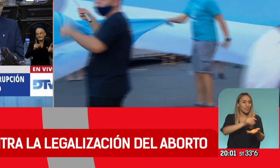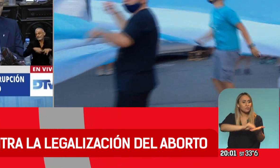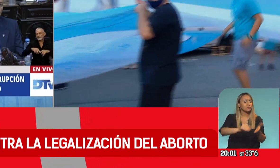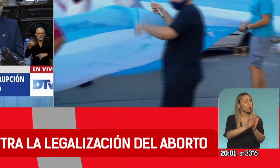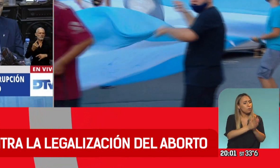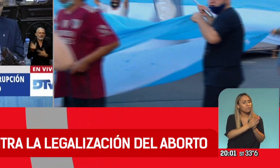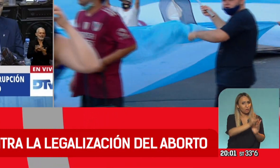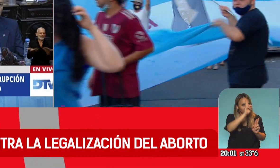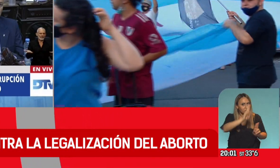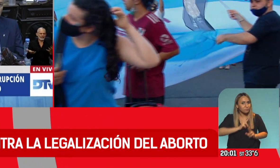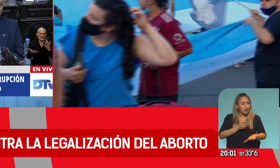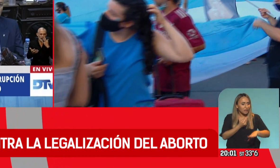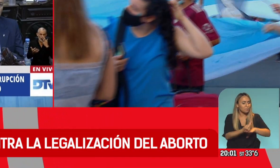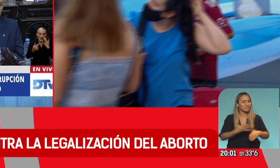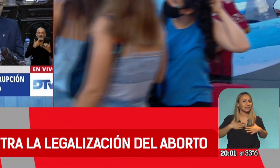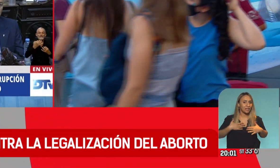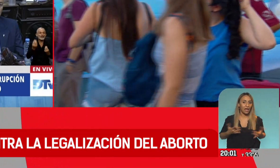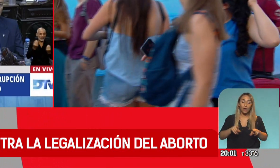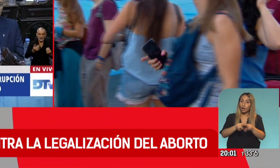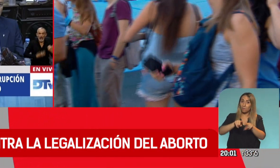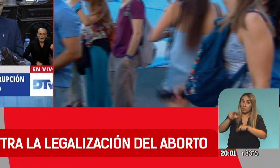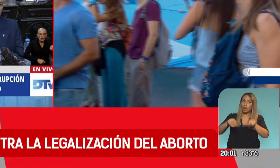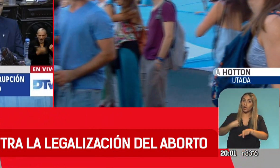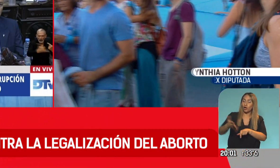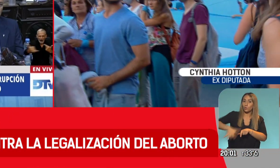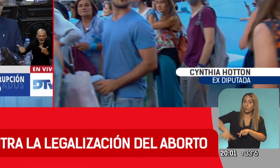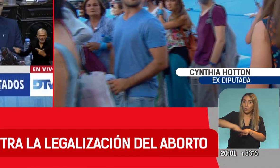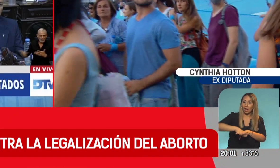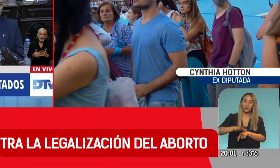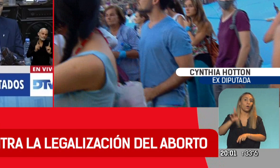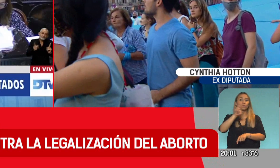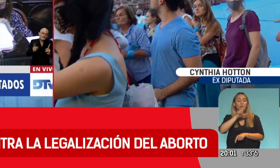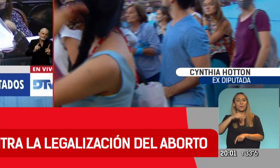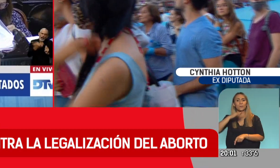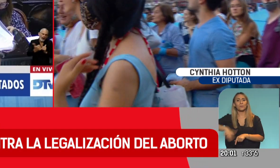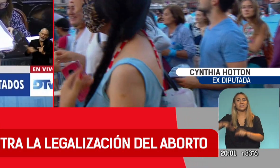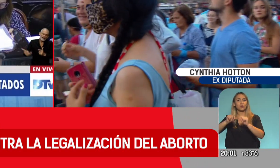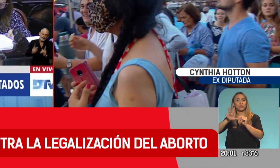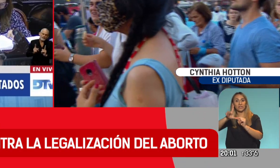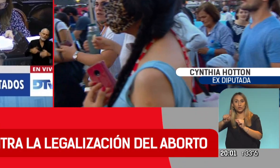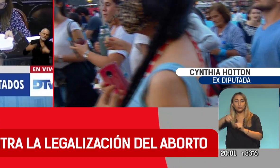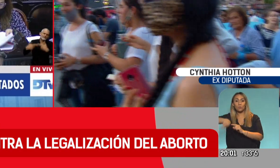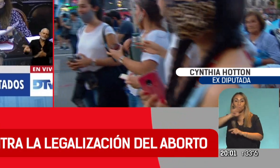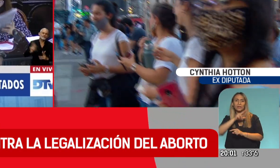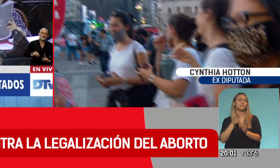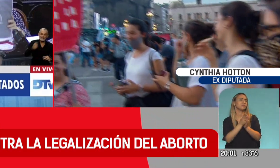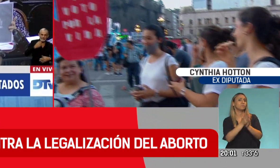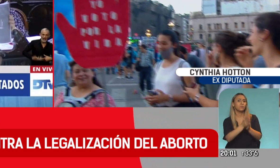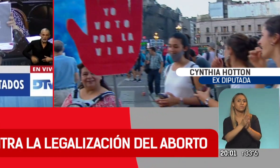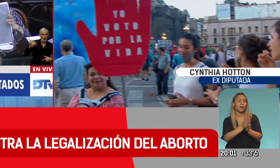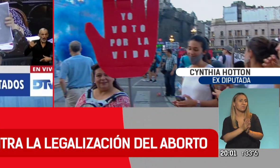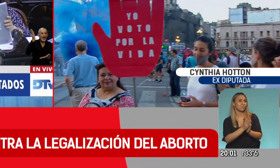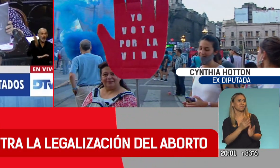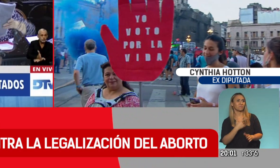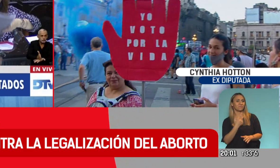represéntenos. Y lo mismo dice la gente del conurbano. Hemos visto las mujeres de la Villa 31 diciendo, por favor, que nadie nos